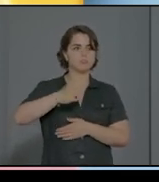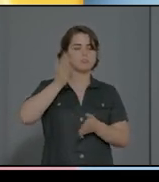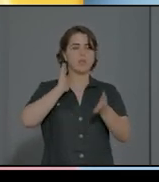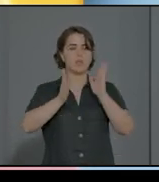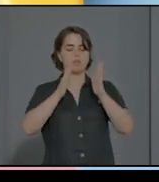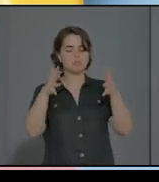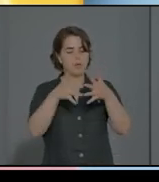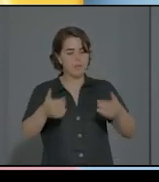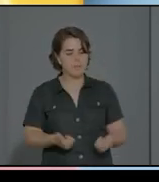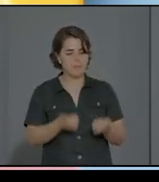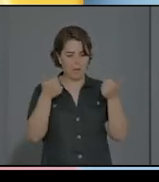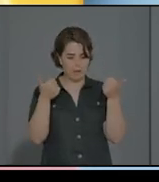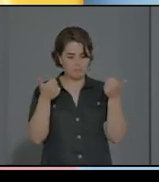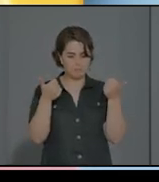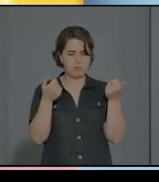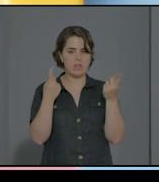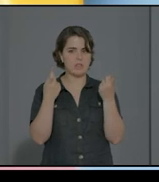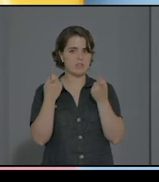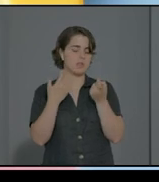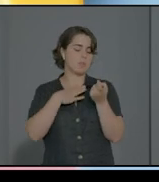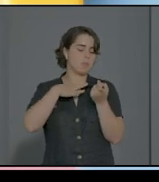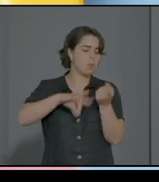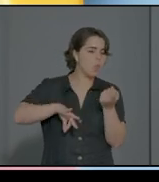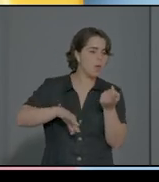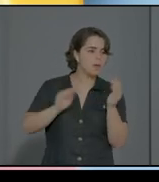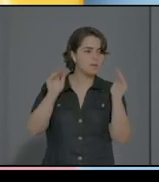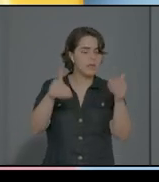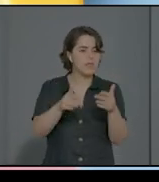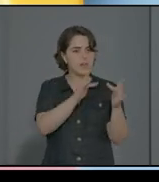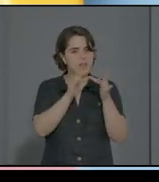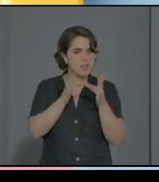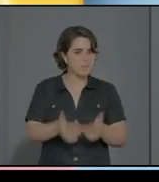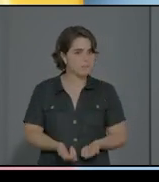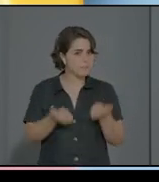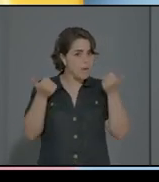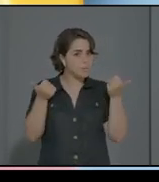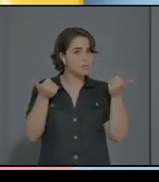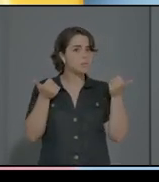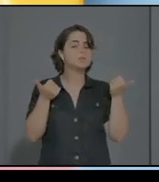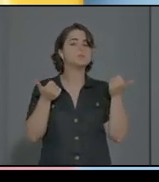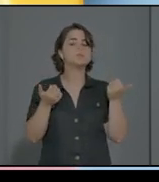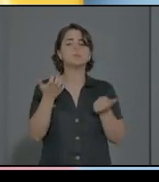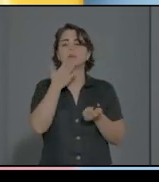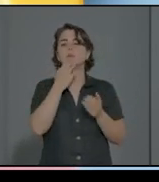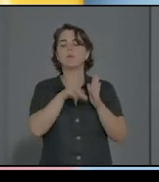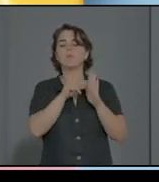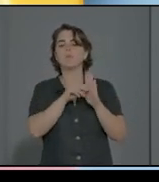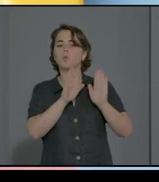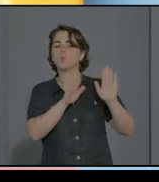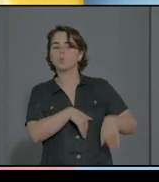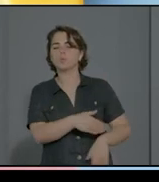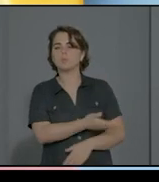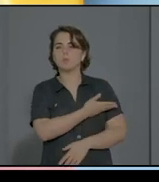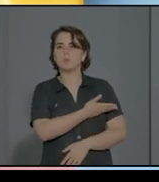tal vez unas intervenciones más relacionales. El último vídeo, bueno, el último punto, como os